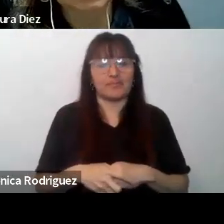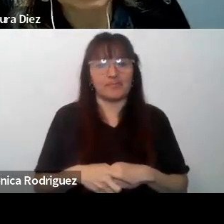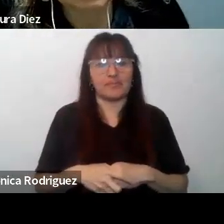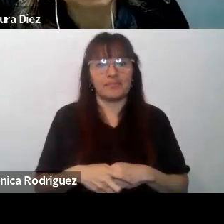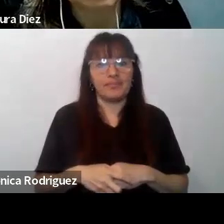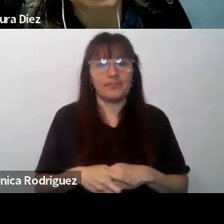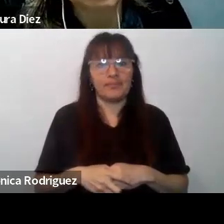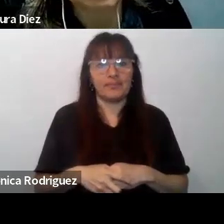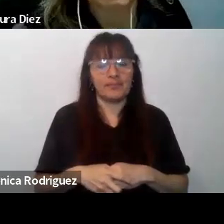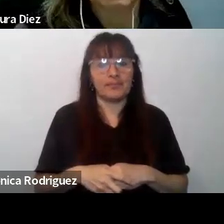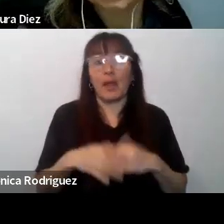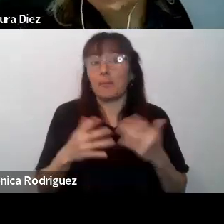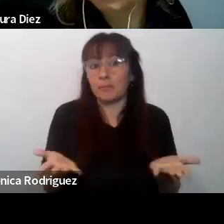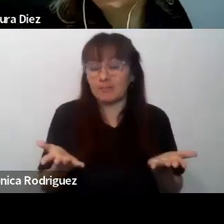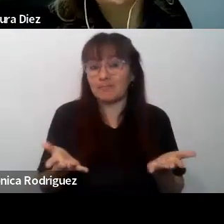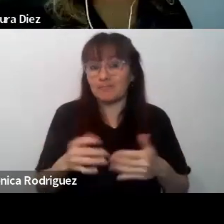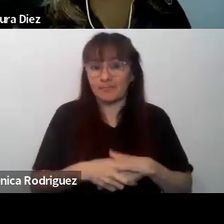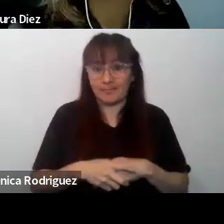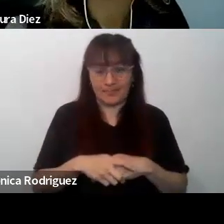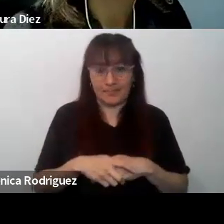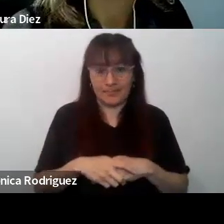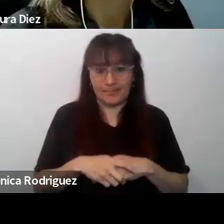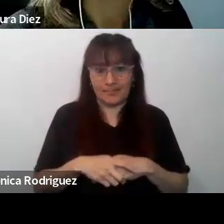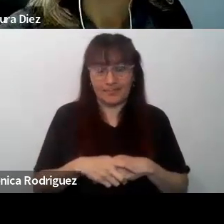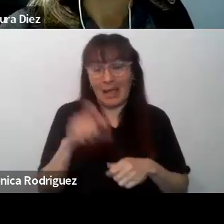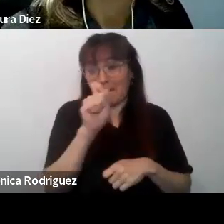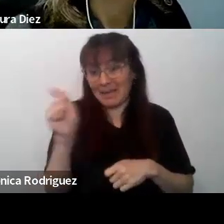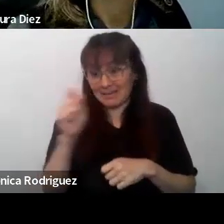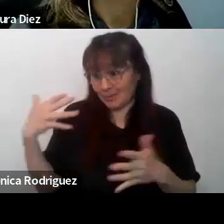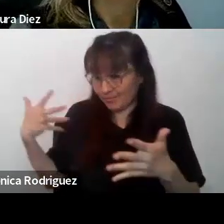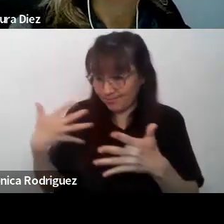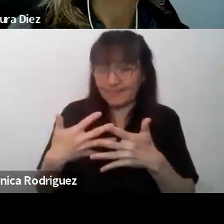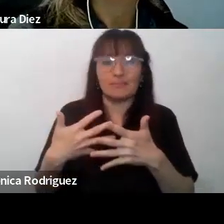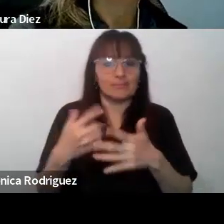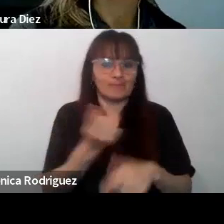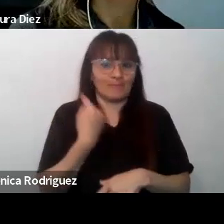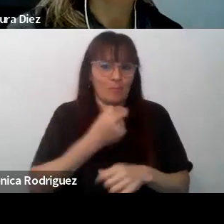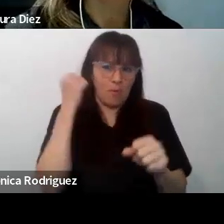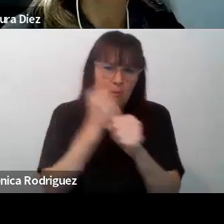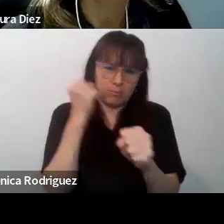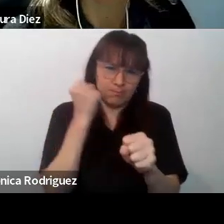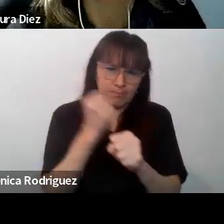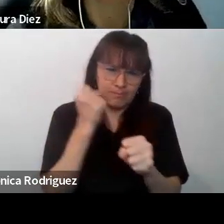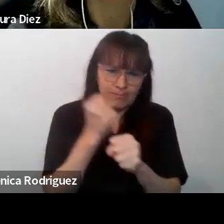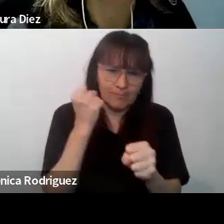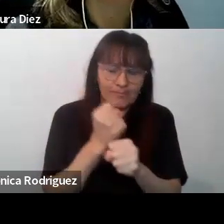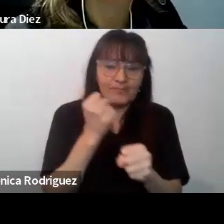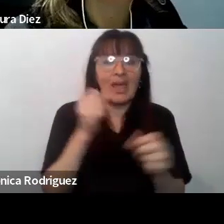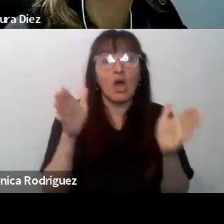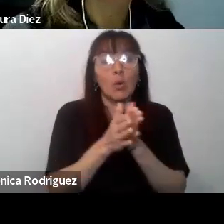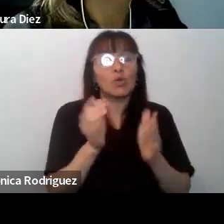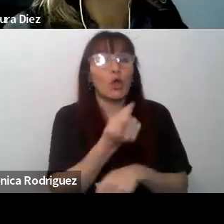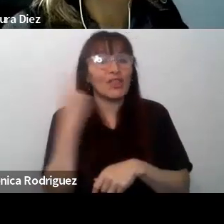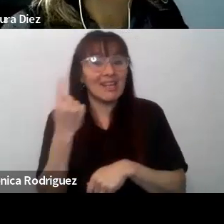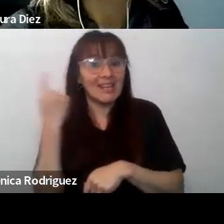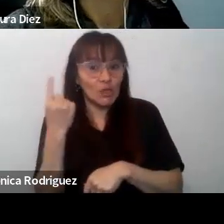Bueno, desde hace unos meses estamos trabajando junto con nuestra directora